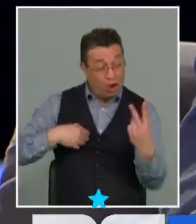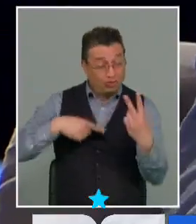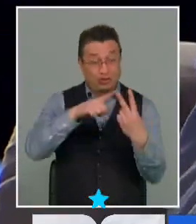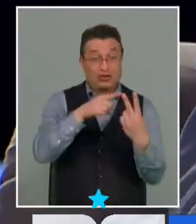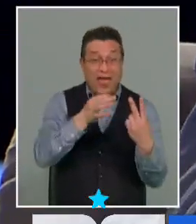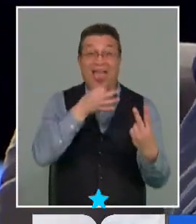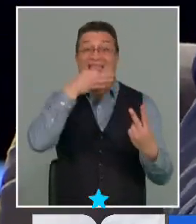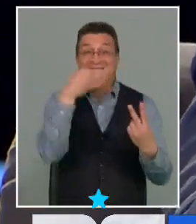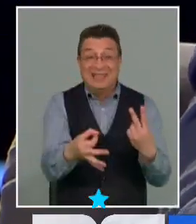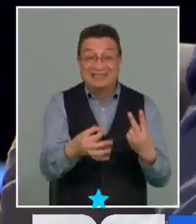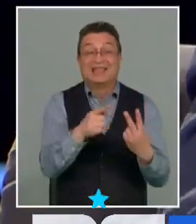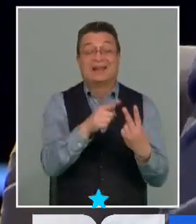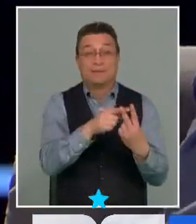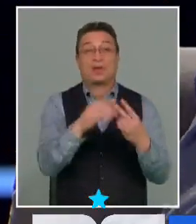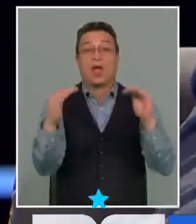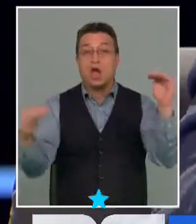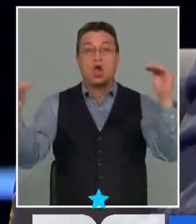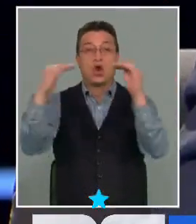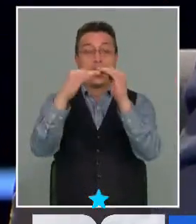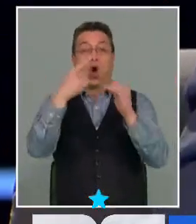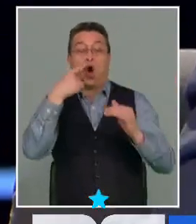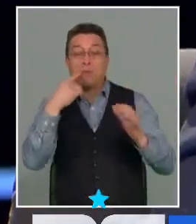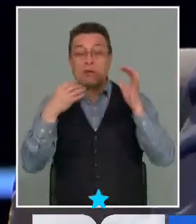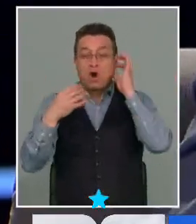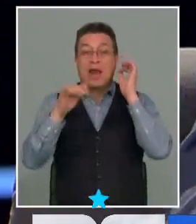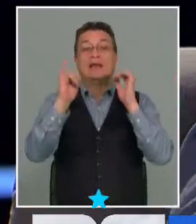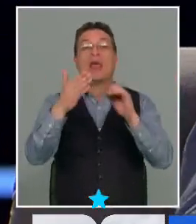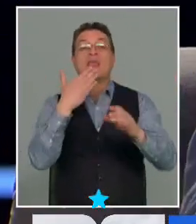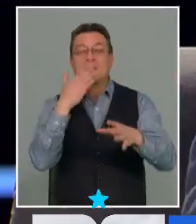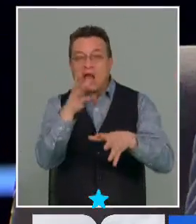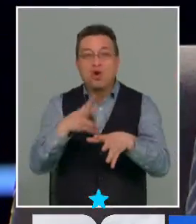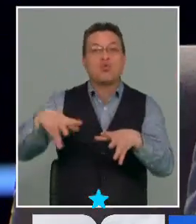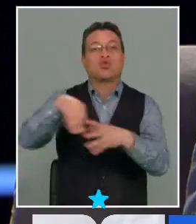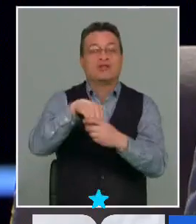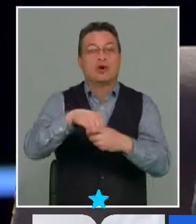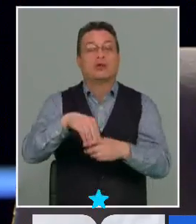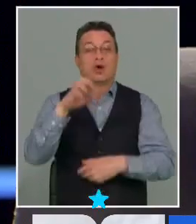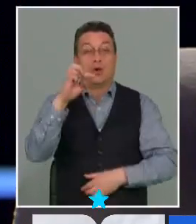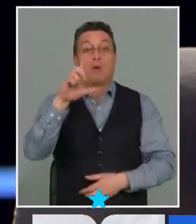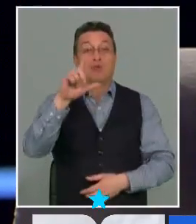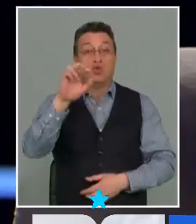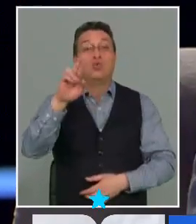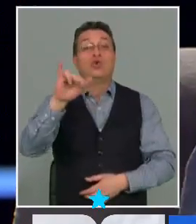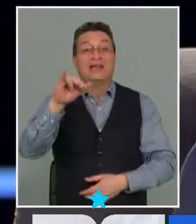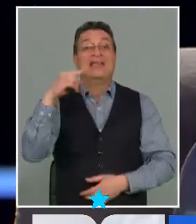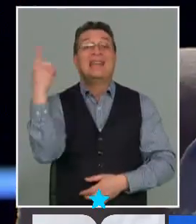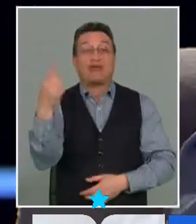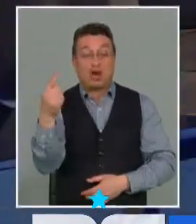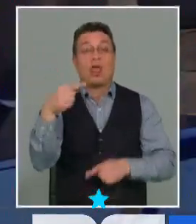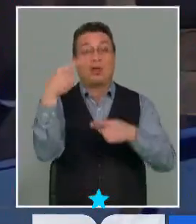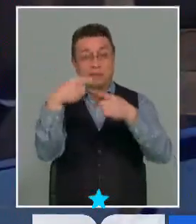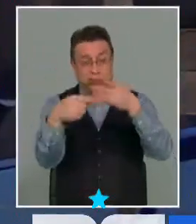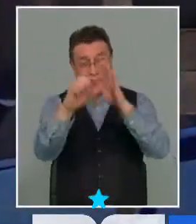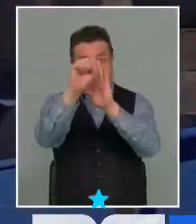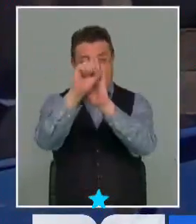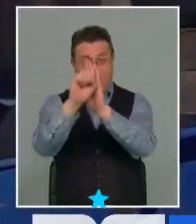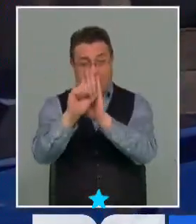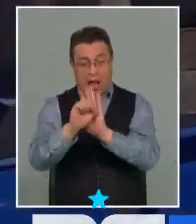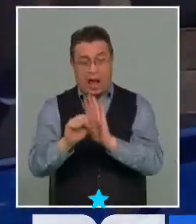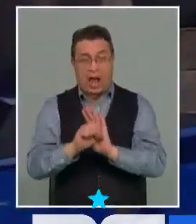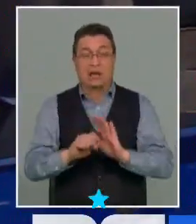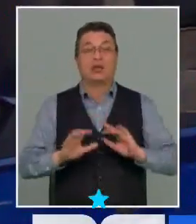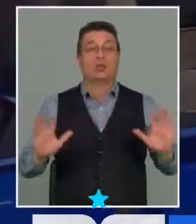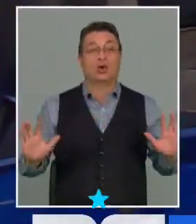que es paritario e inclusivo. Entonces la plurinacionalidad lo encontraba en varios artículos, no es algo abstracto.